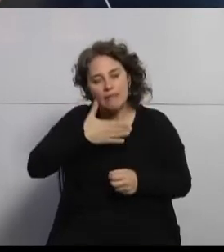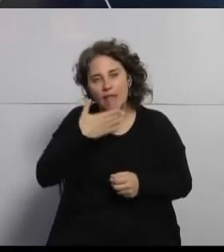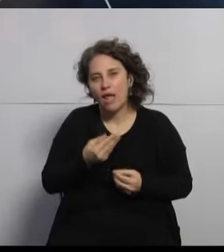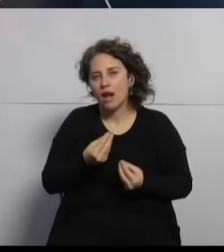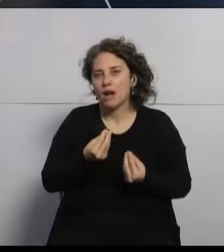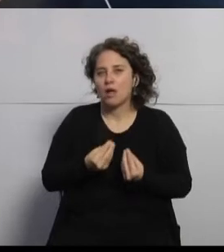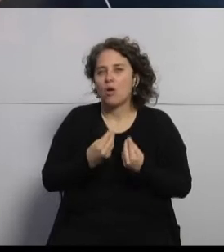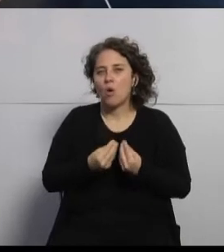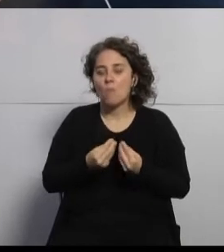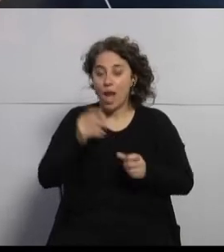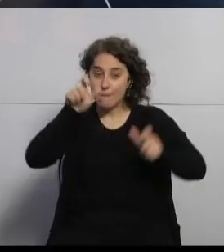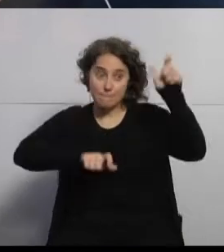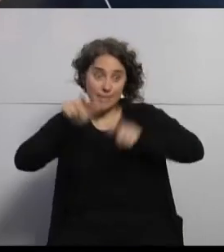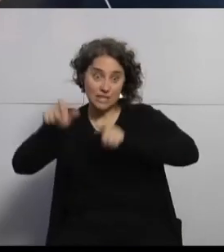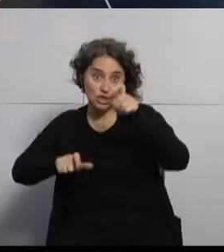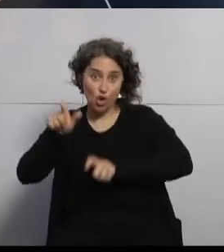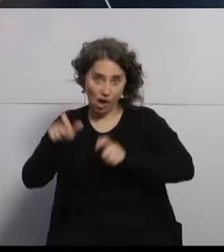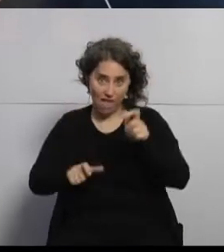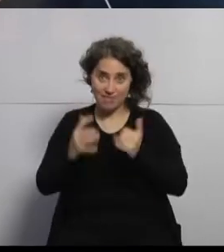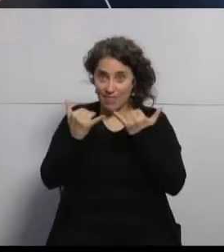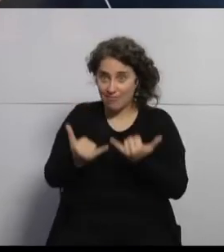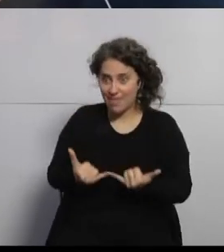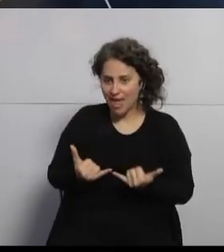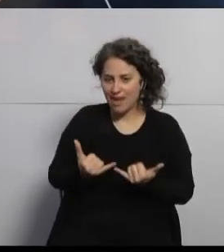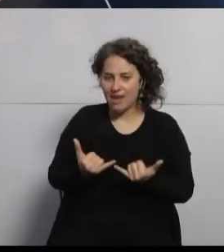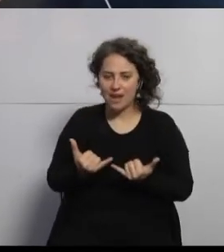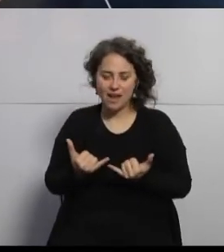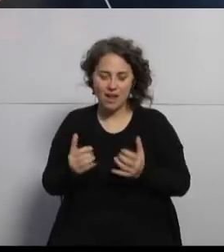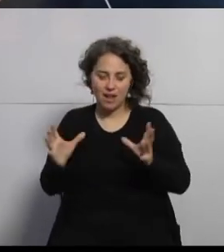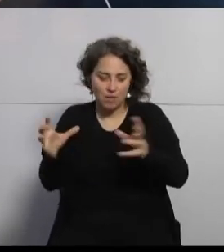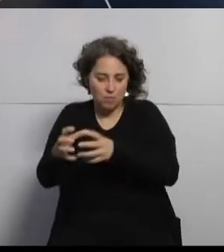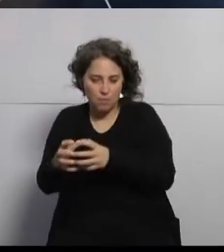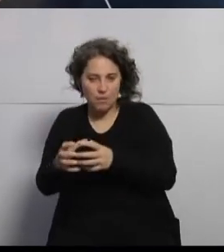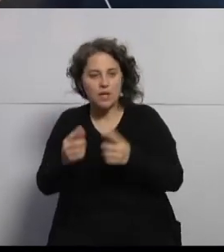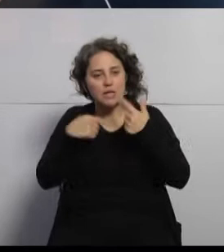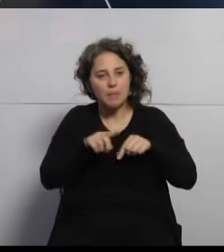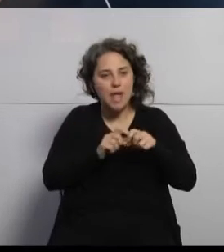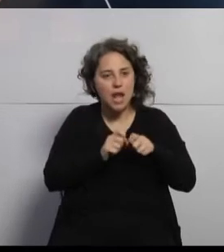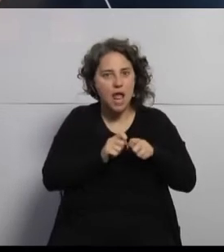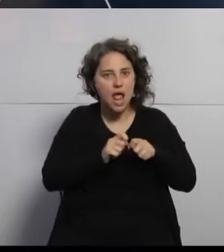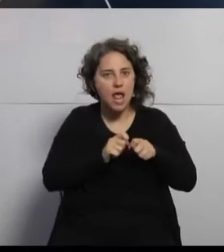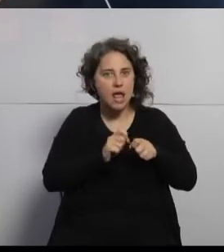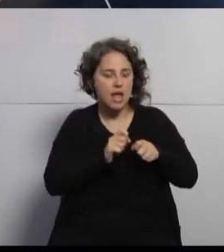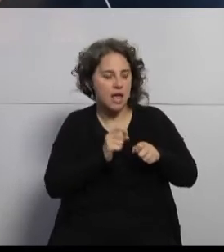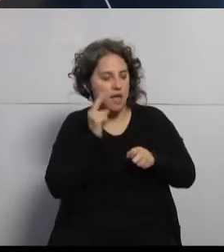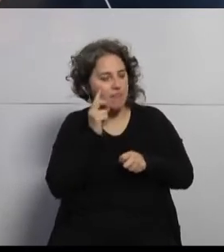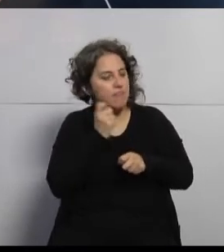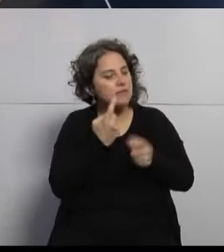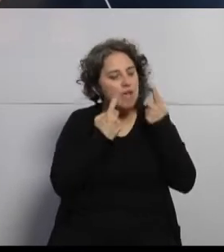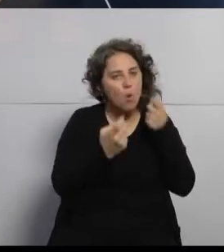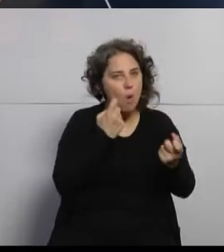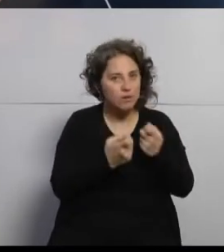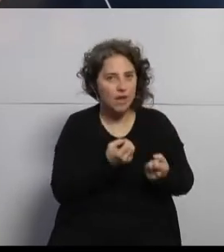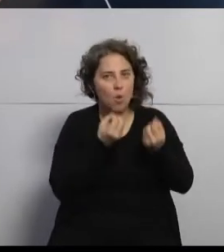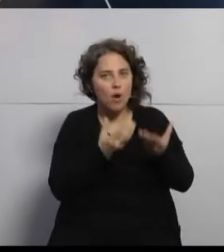cómo la población que tiene y la distribución epidemiológica que tienen identificar cuál